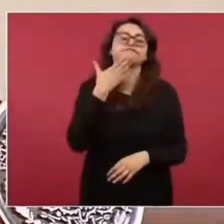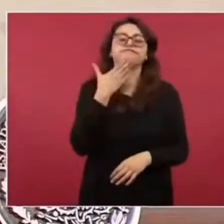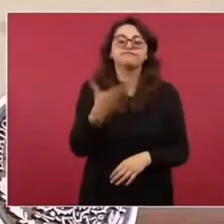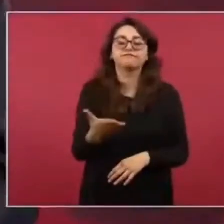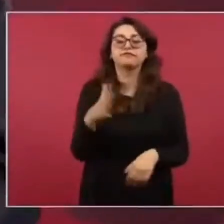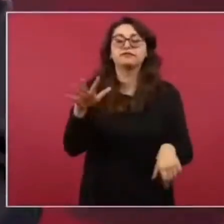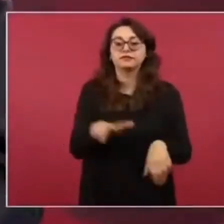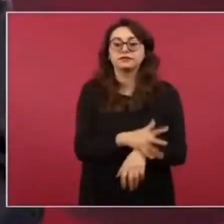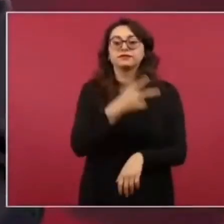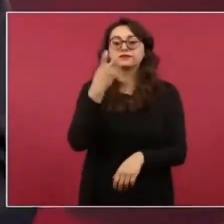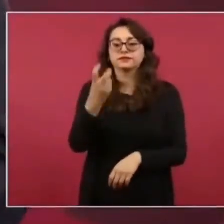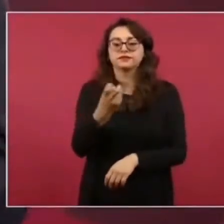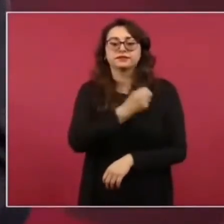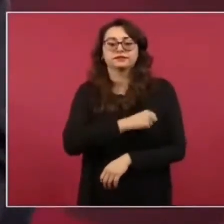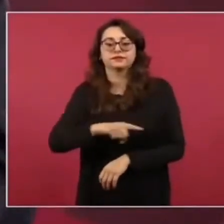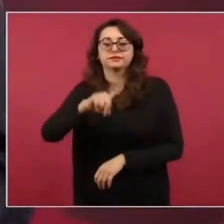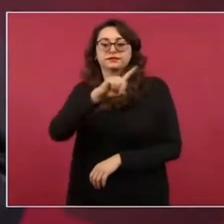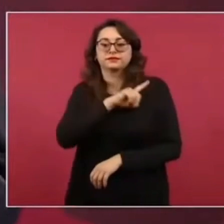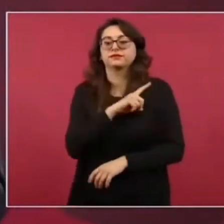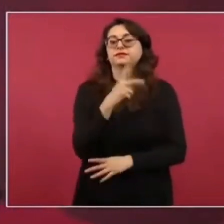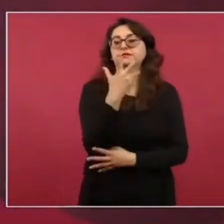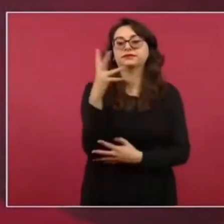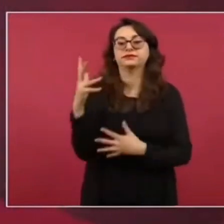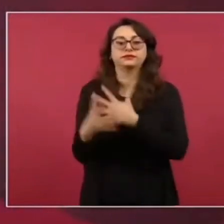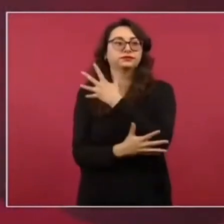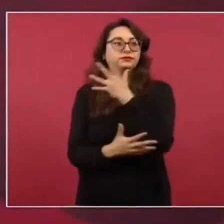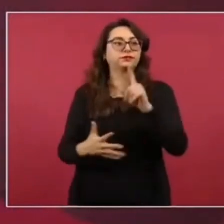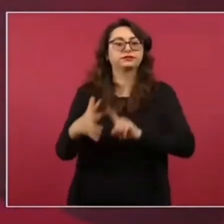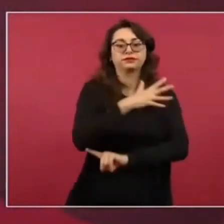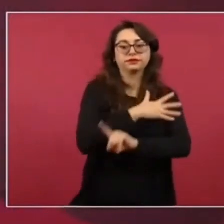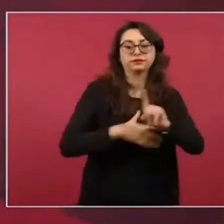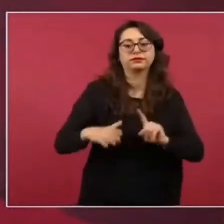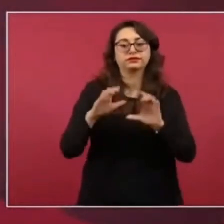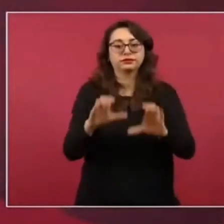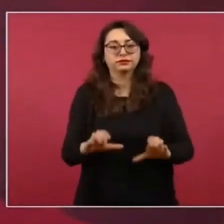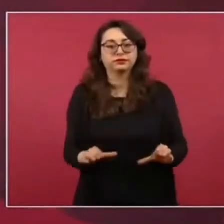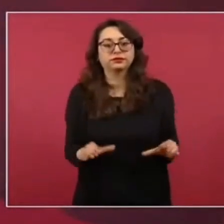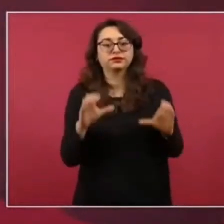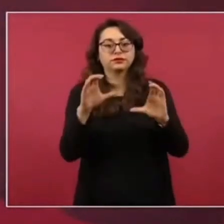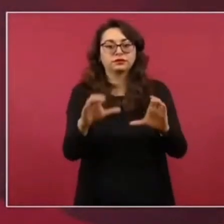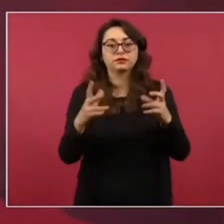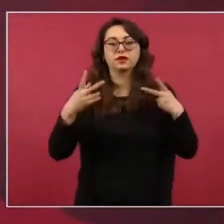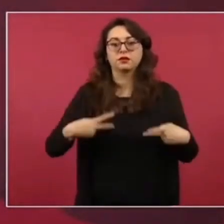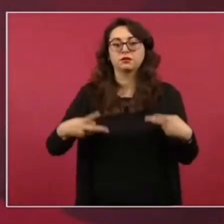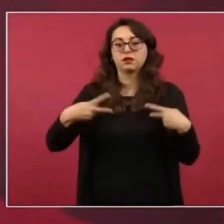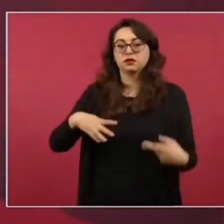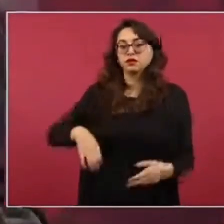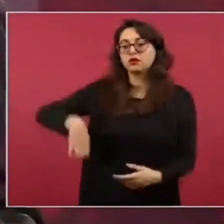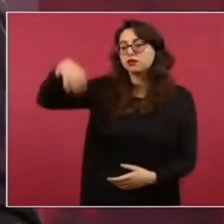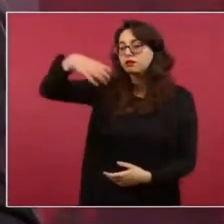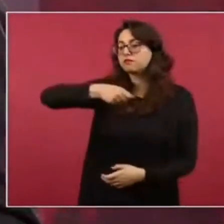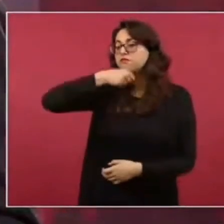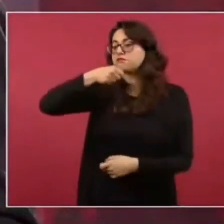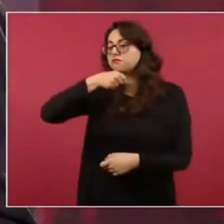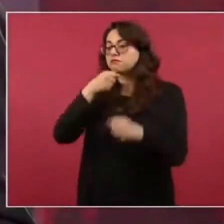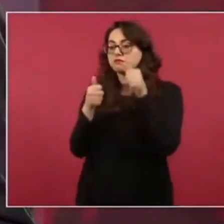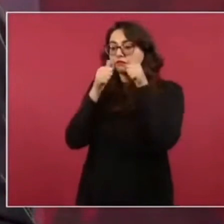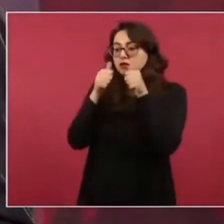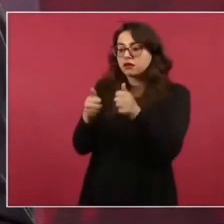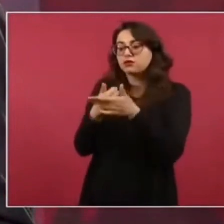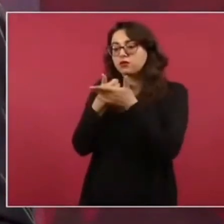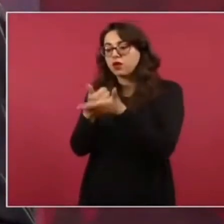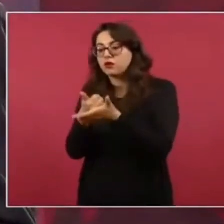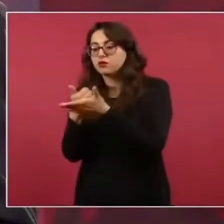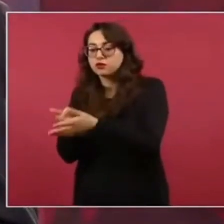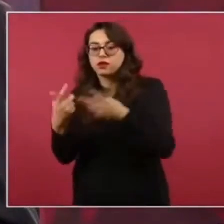Se cuida el medio ambiente, se protege a los adultos, se ayuda a los débiles,